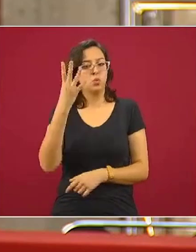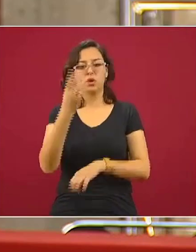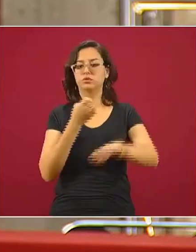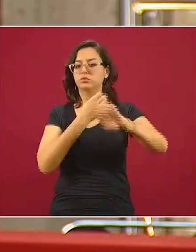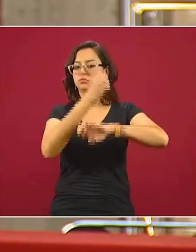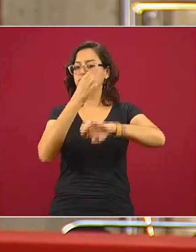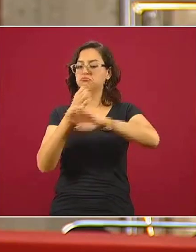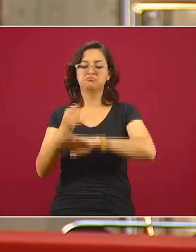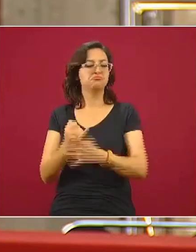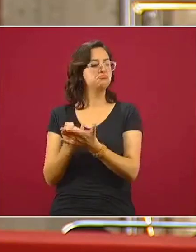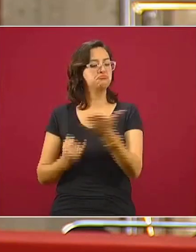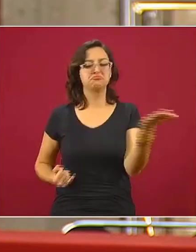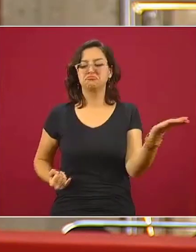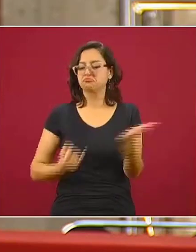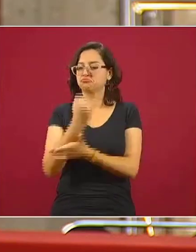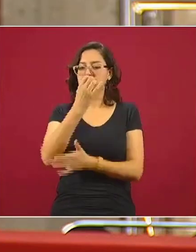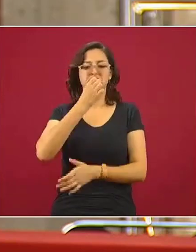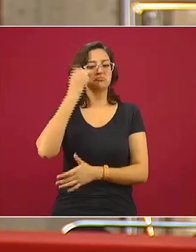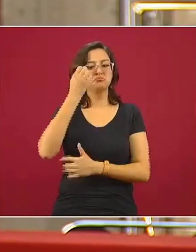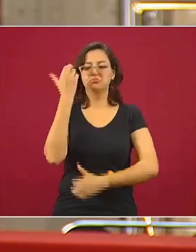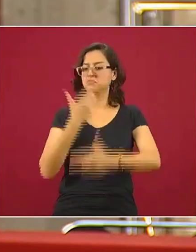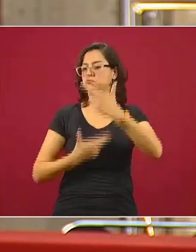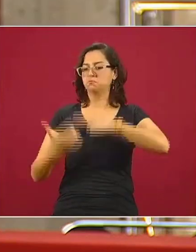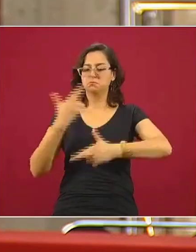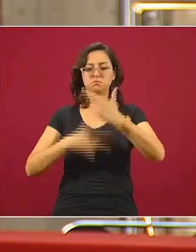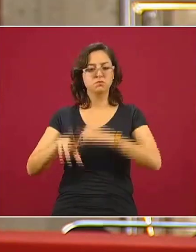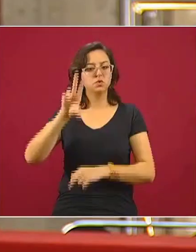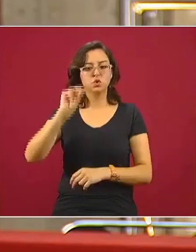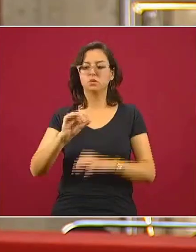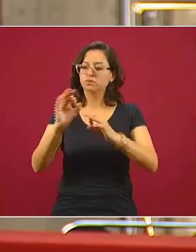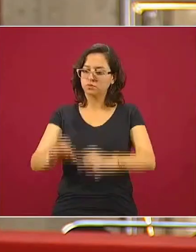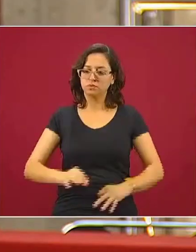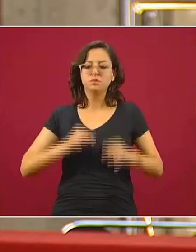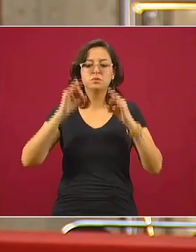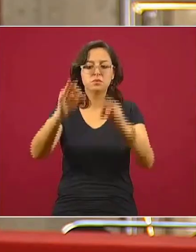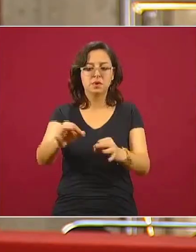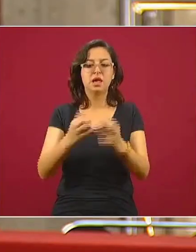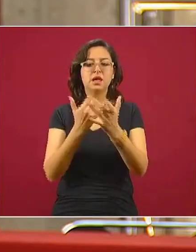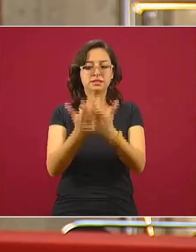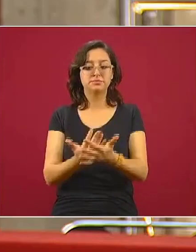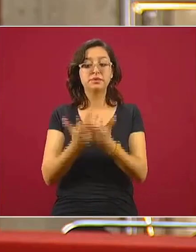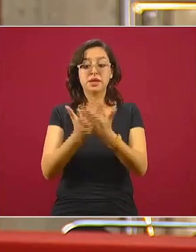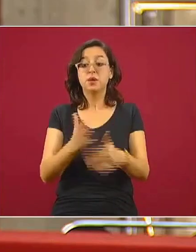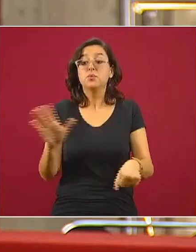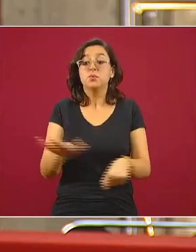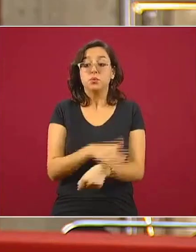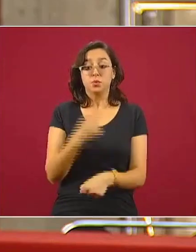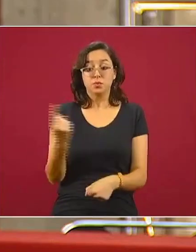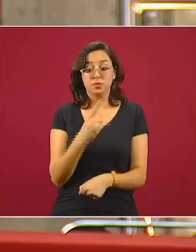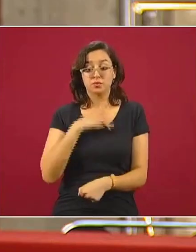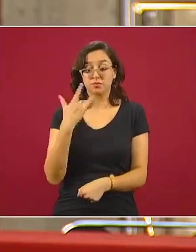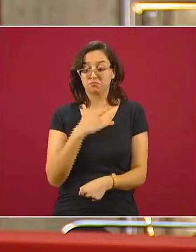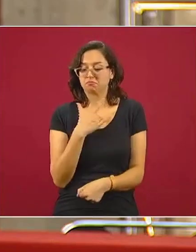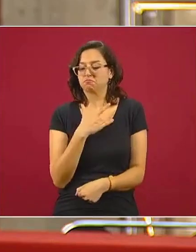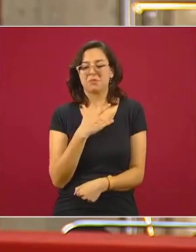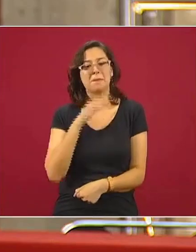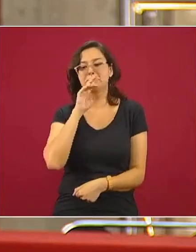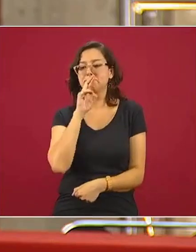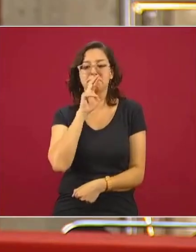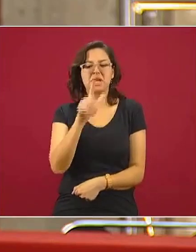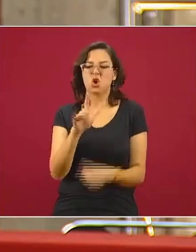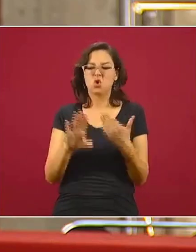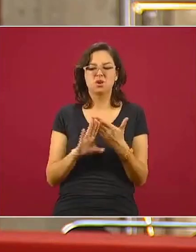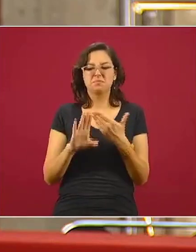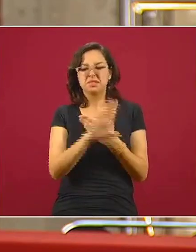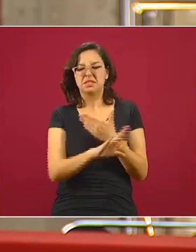decidido posponer la entrada de estos niños a la escuela, precisamente argumentando de que no quieren correr ningún riesgo por